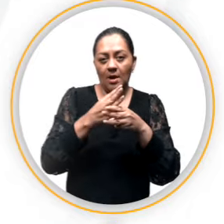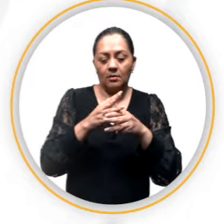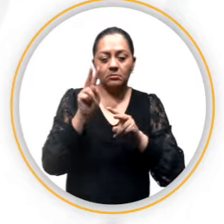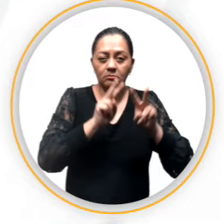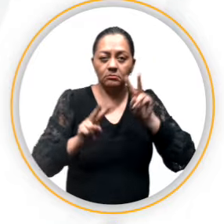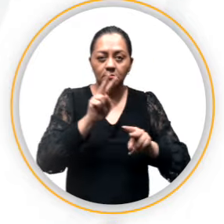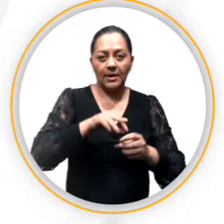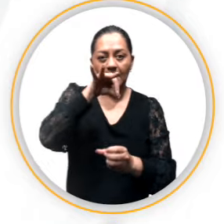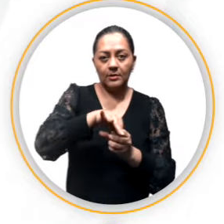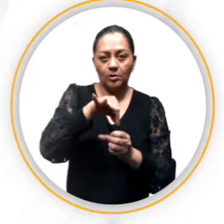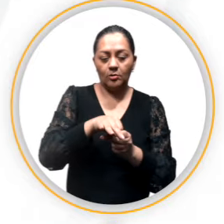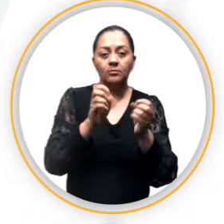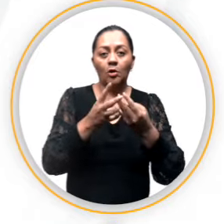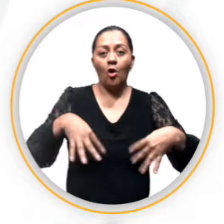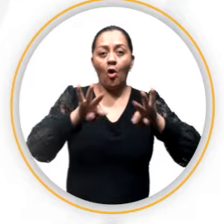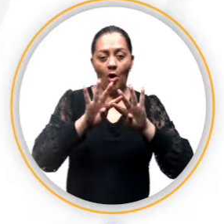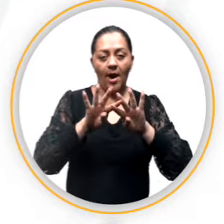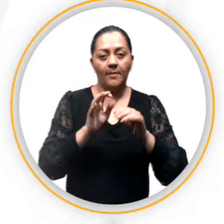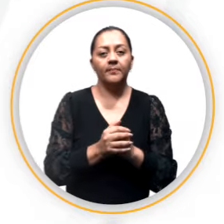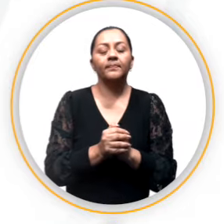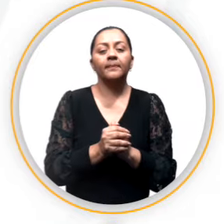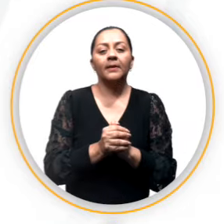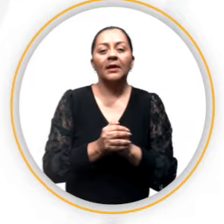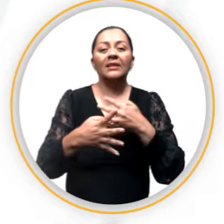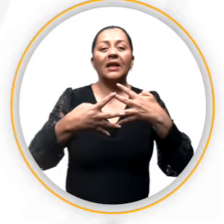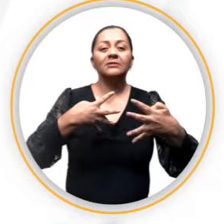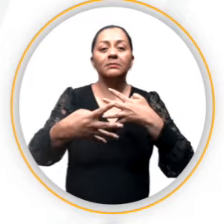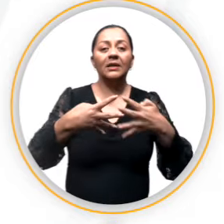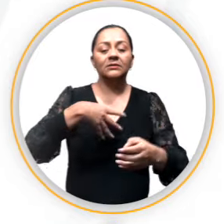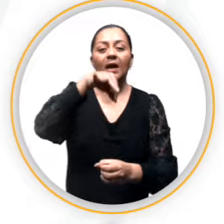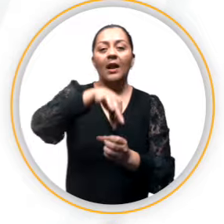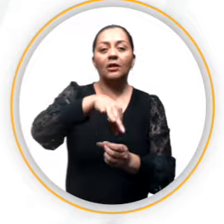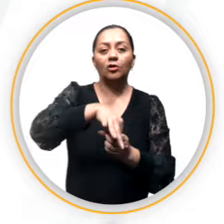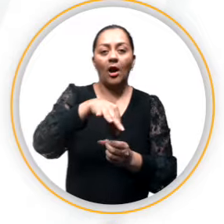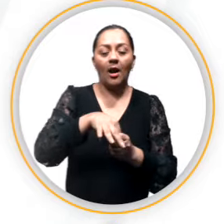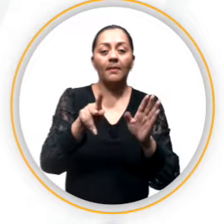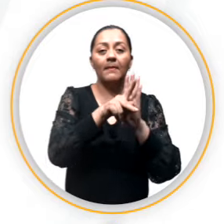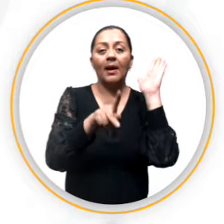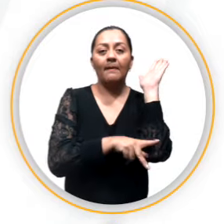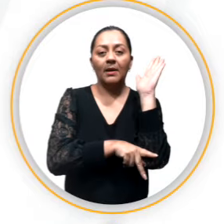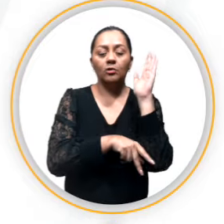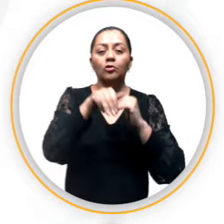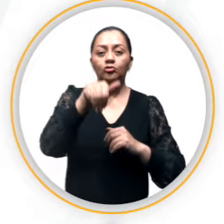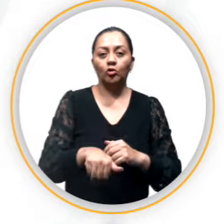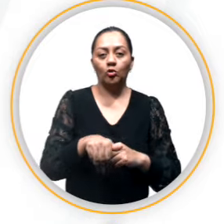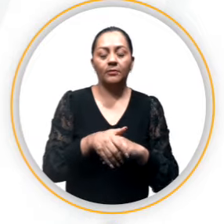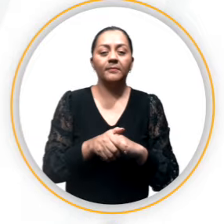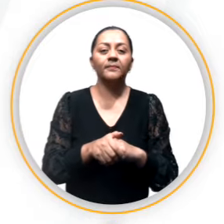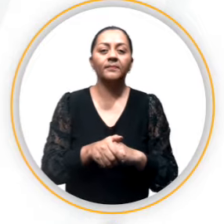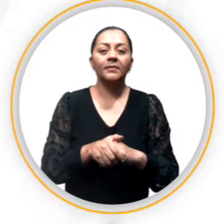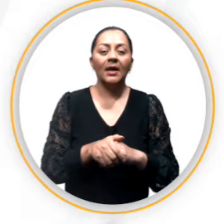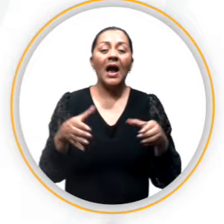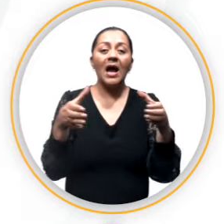AWEB, Organización de Estados Americanos, OEA, Transparencia Electoral, Parlamento del Berco Sur, Parla